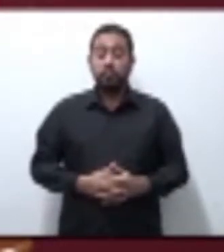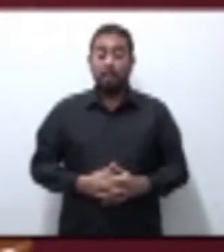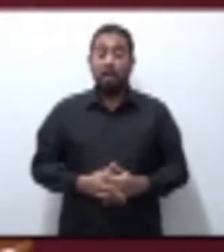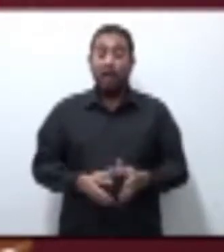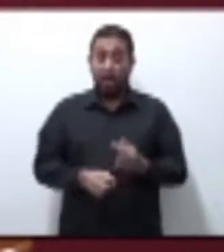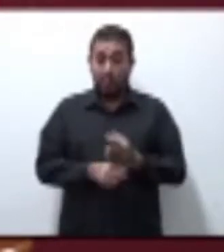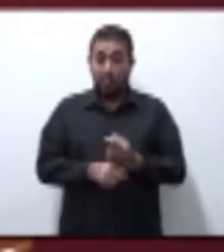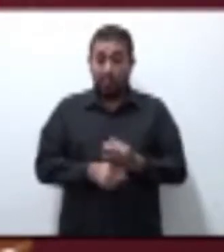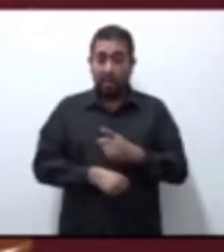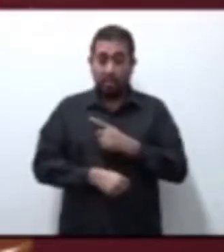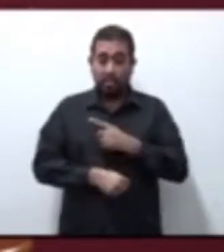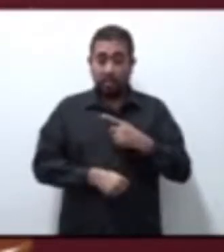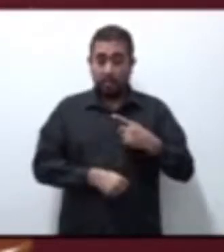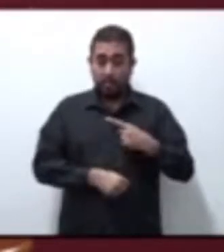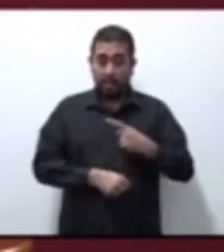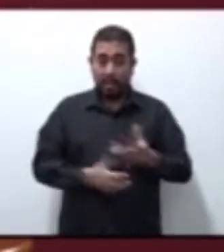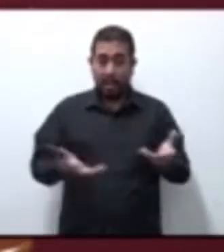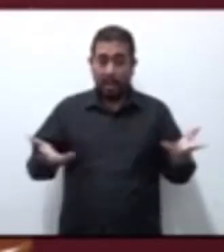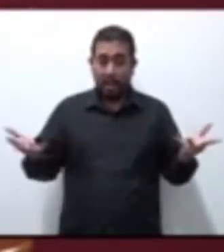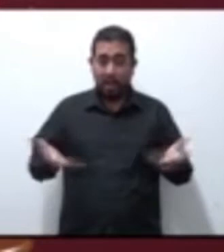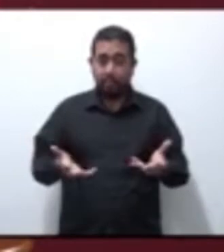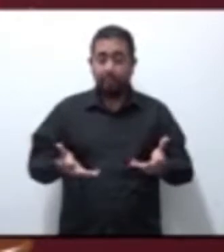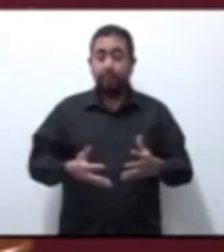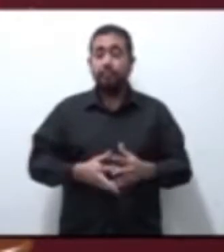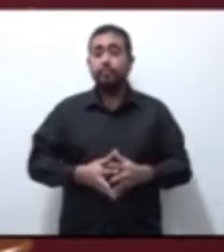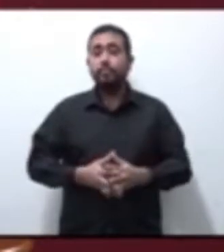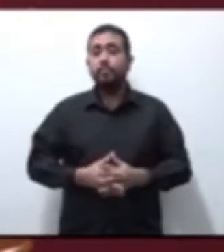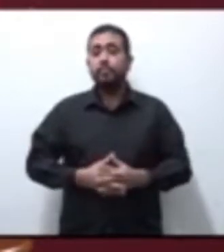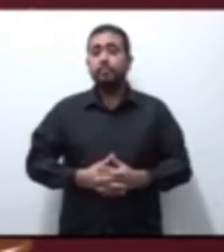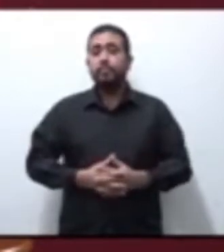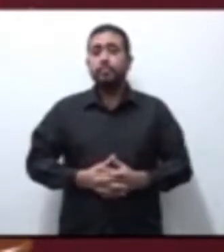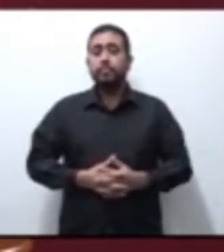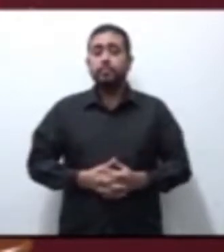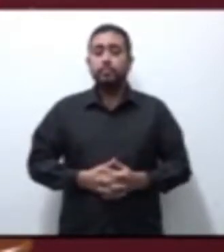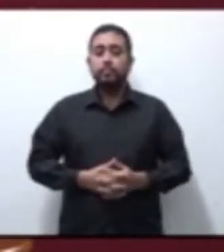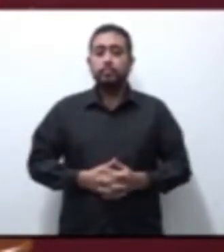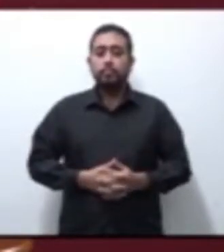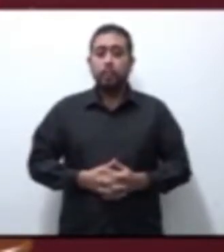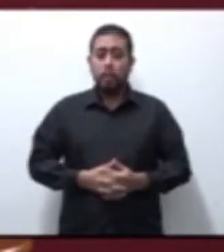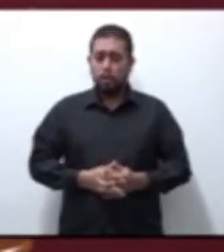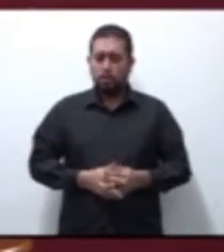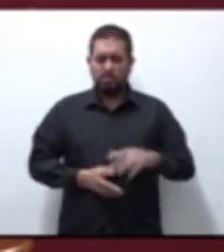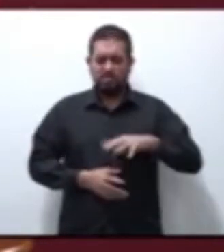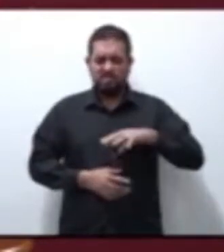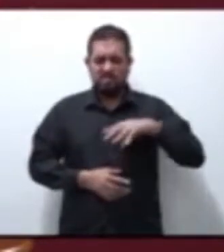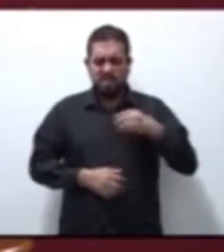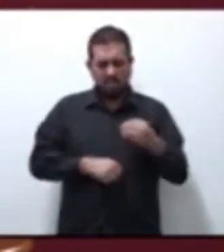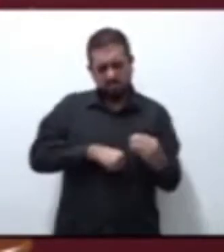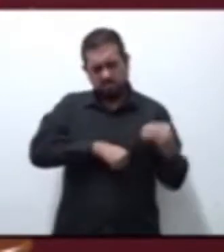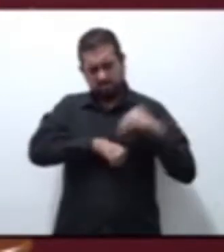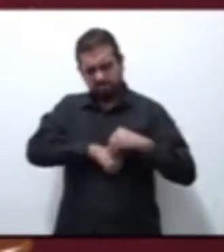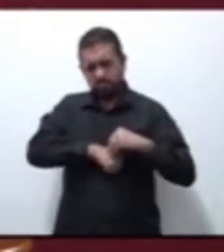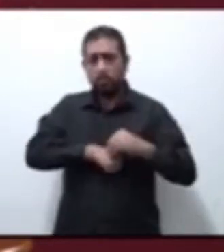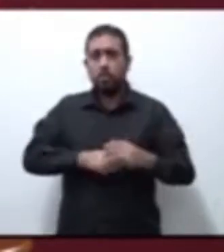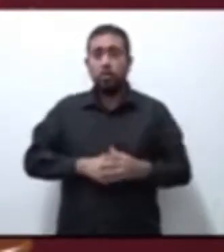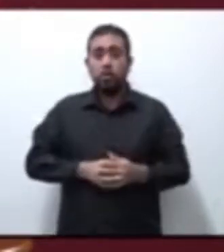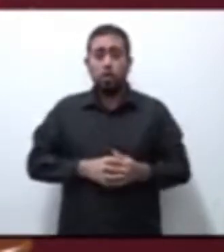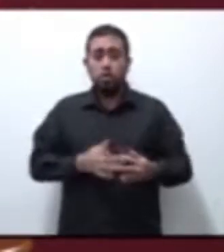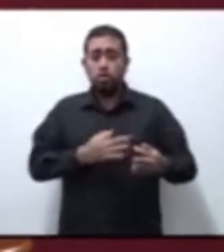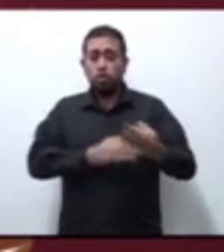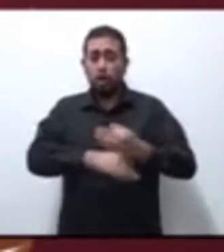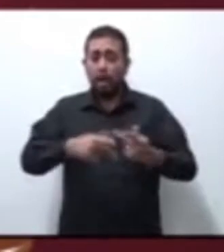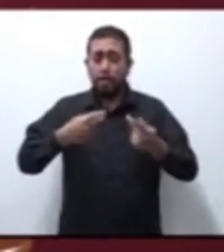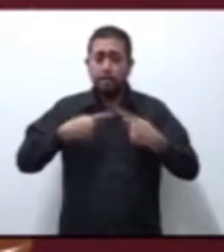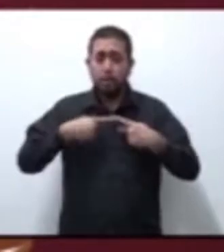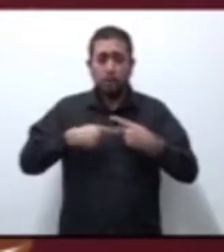Debemos de hacer algo más. Con todos los casos